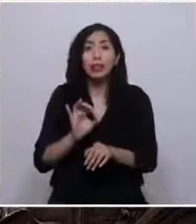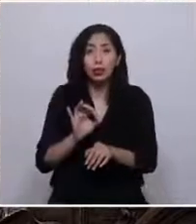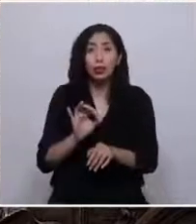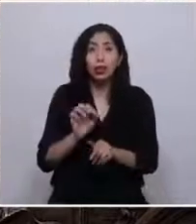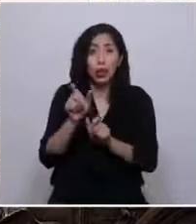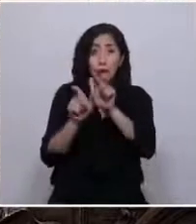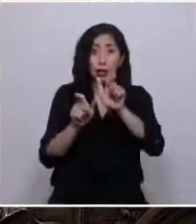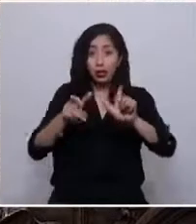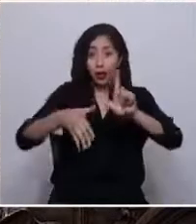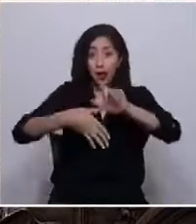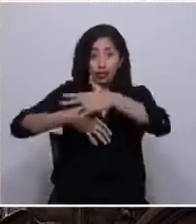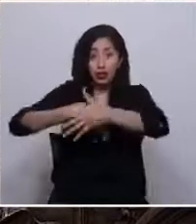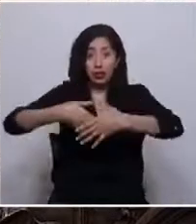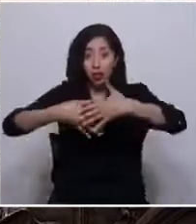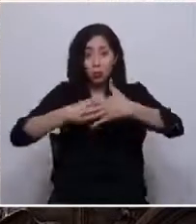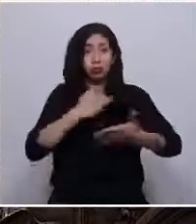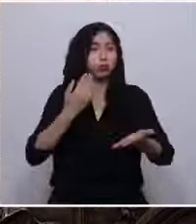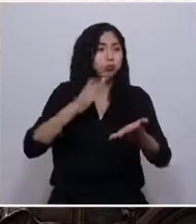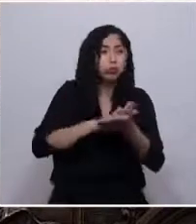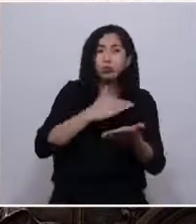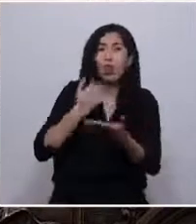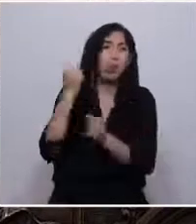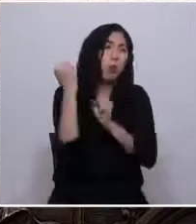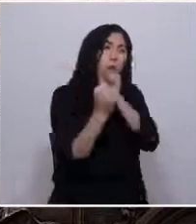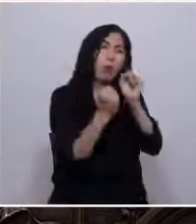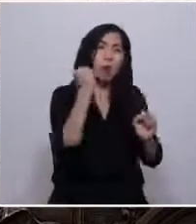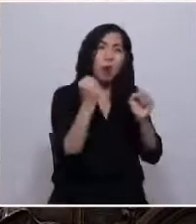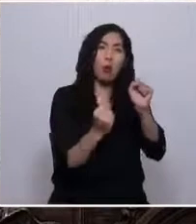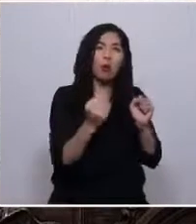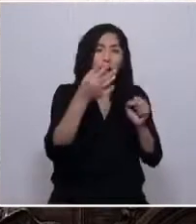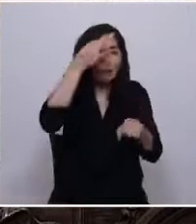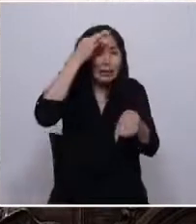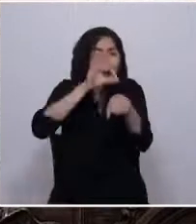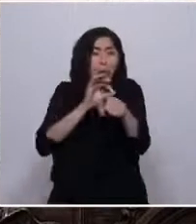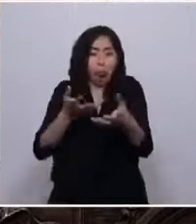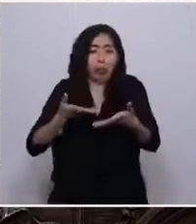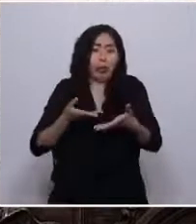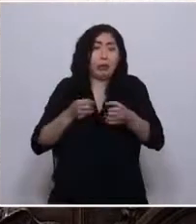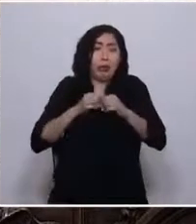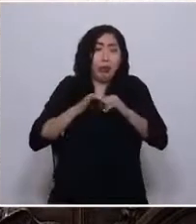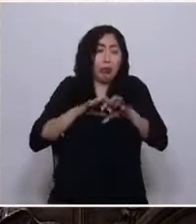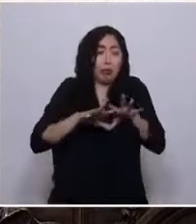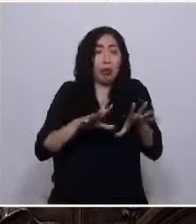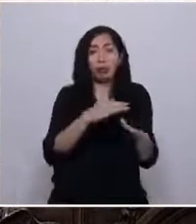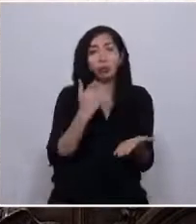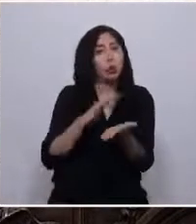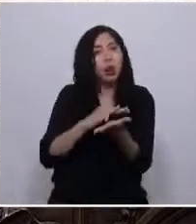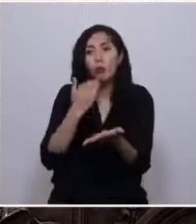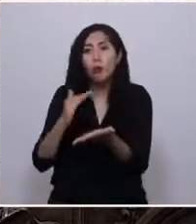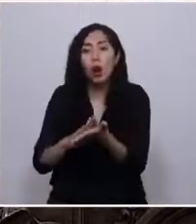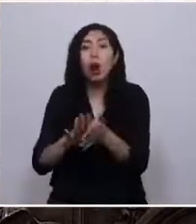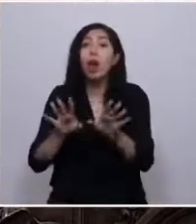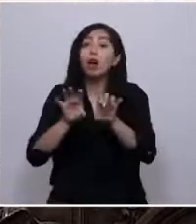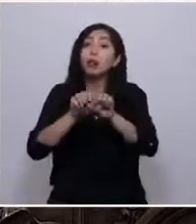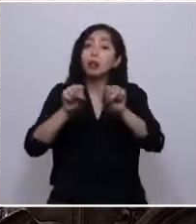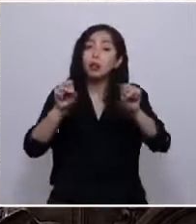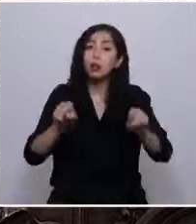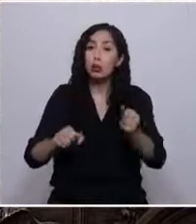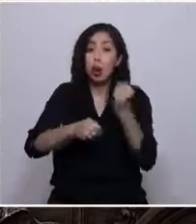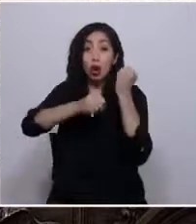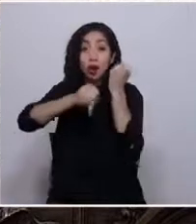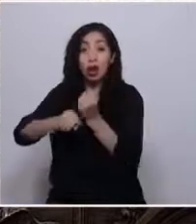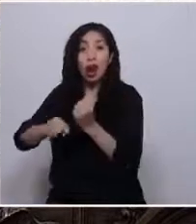desfallecer, contagiada por una u otra pandemia. Luego, el sistema colonial permitió que las riquezas de nuestro